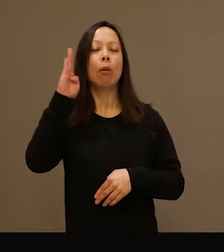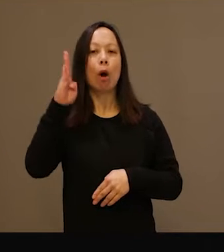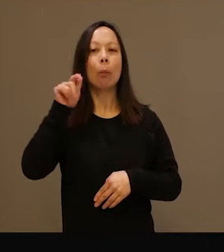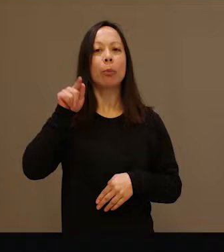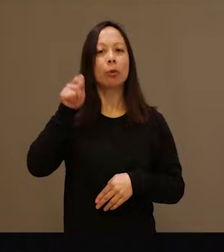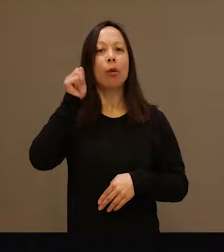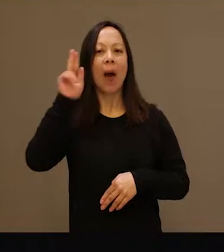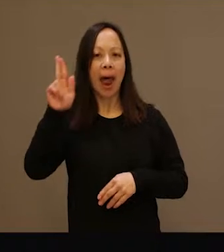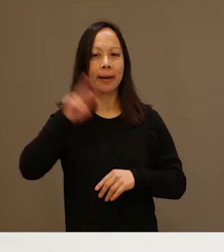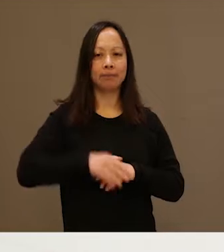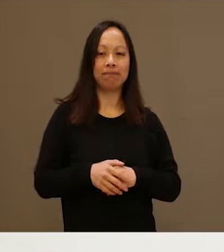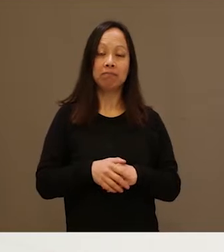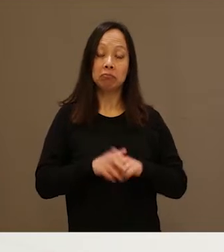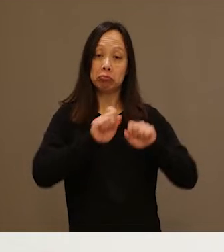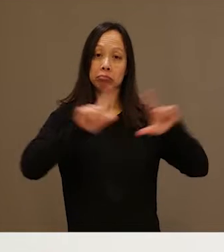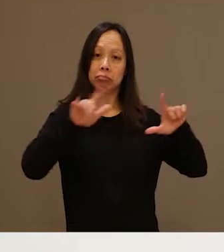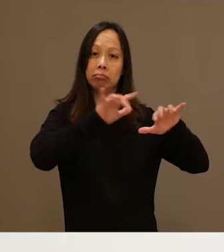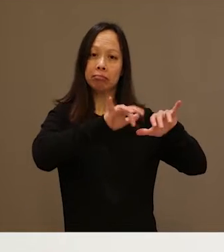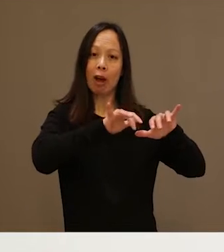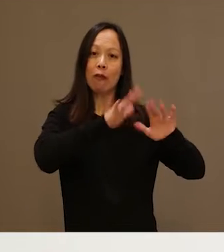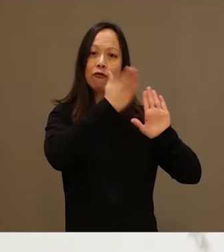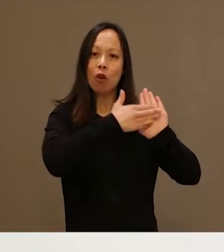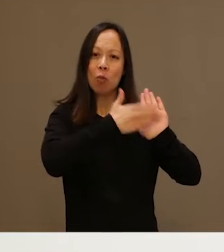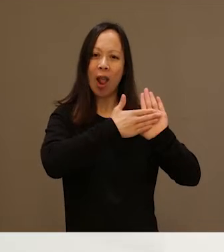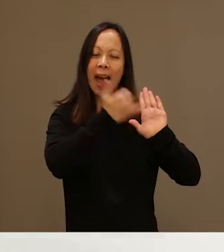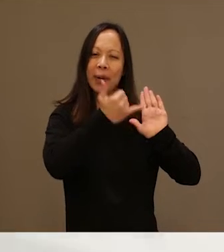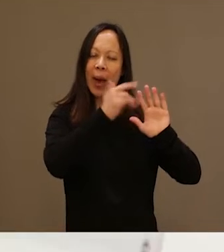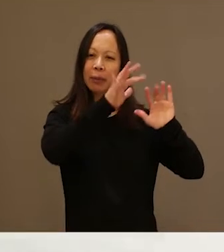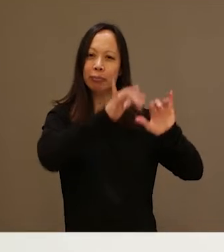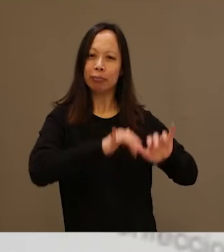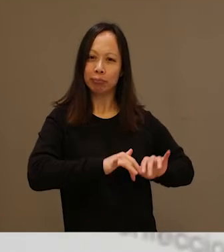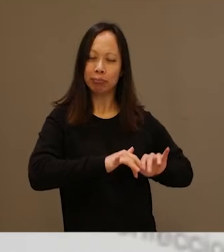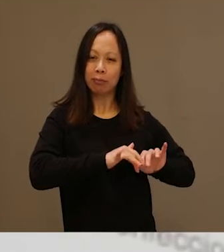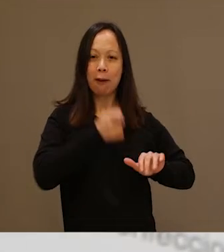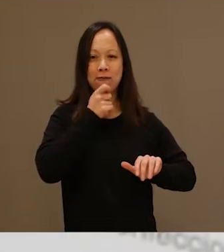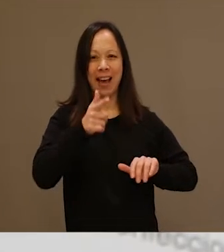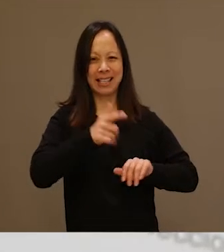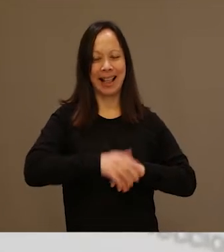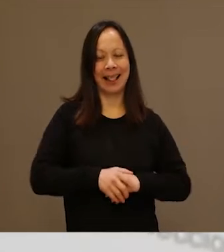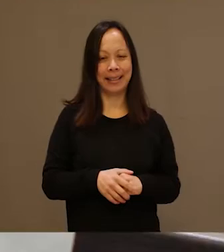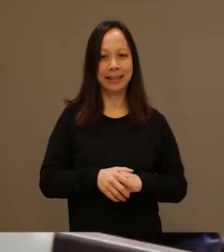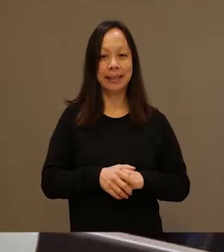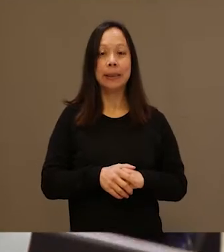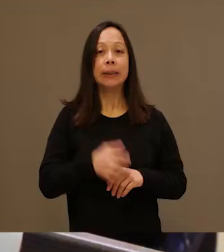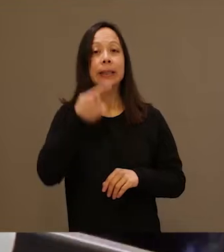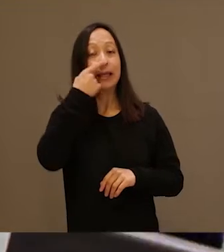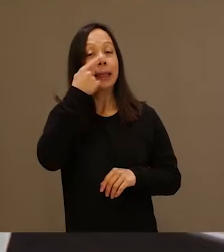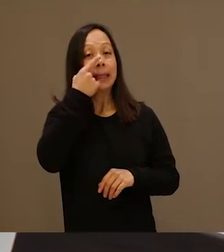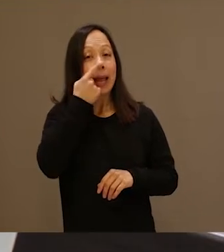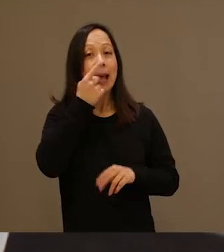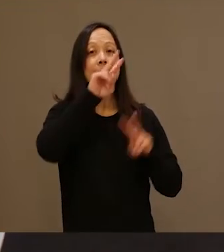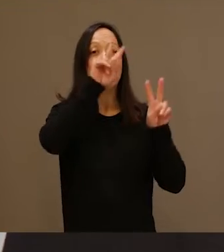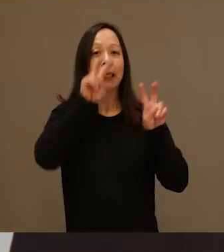.gov.ar Ahí vas a encontrar el formulario y podés hacerlo muy fácil. El tema que te